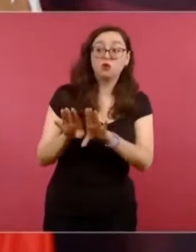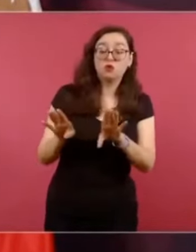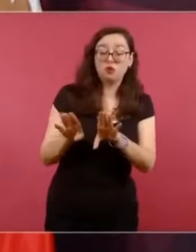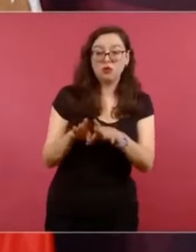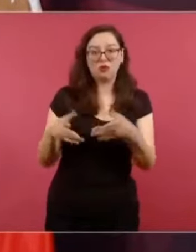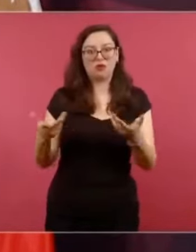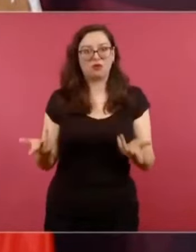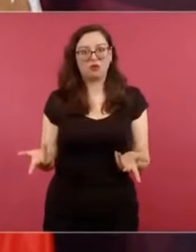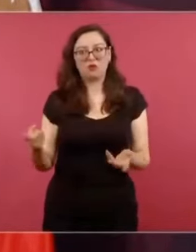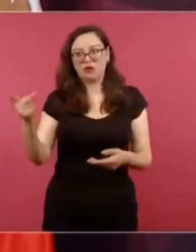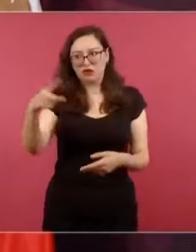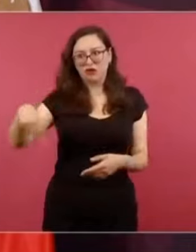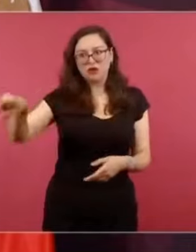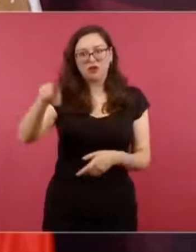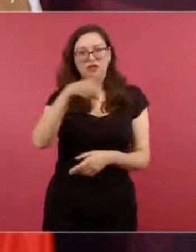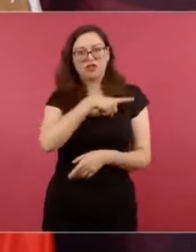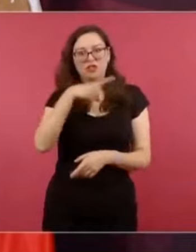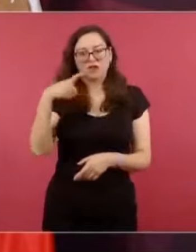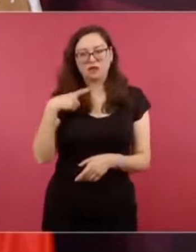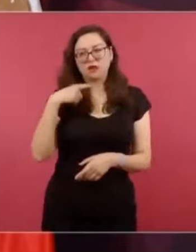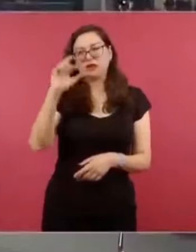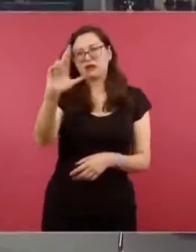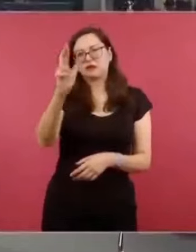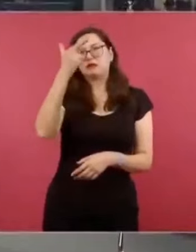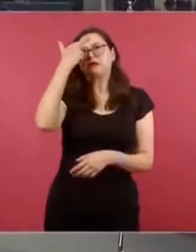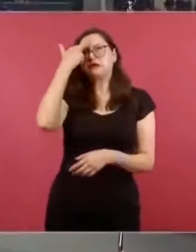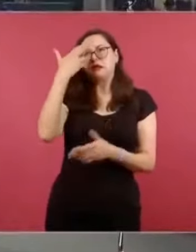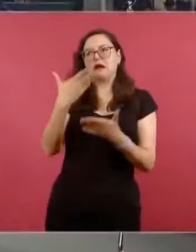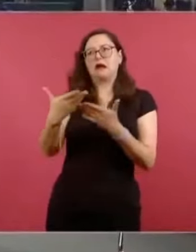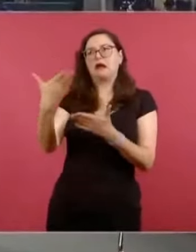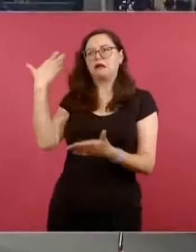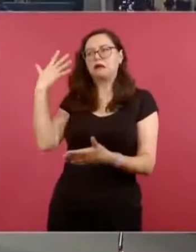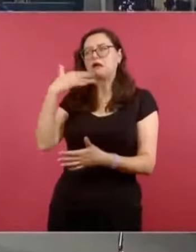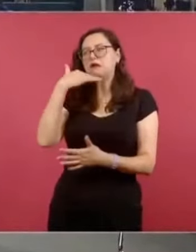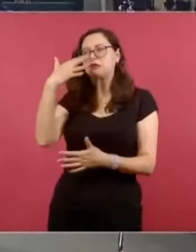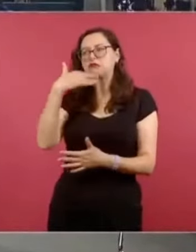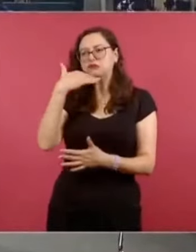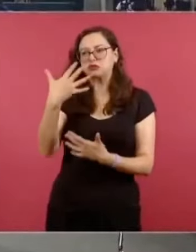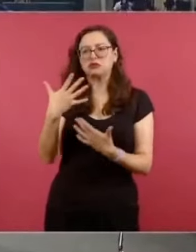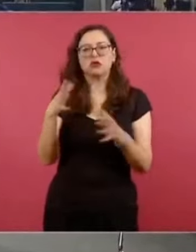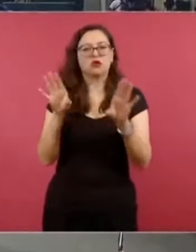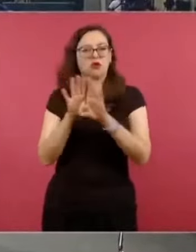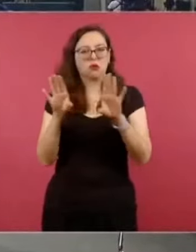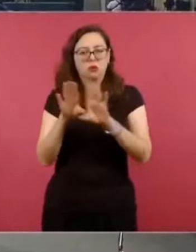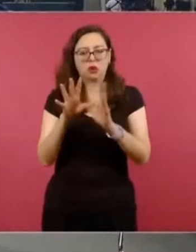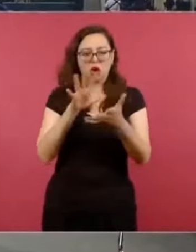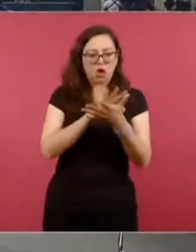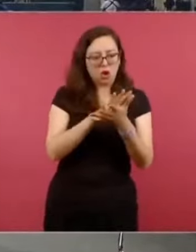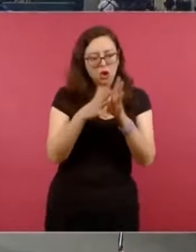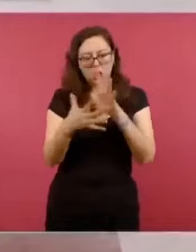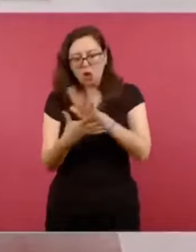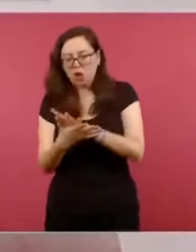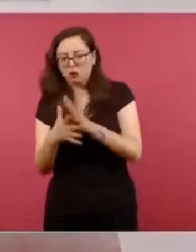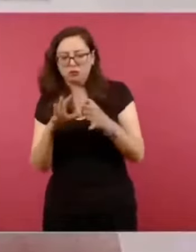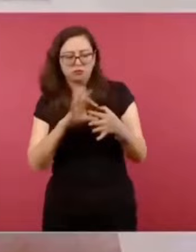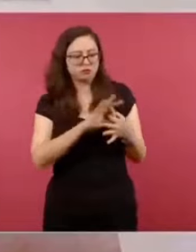y cómo hay grupos